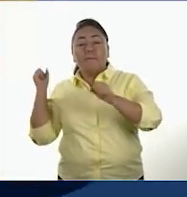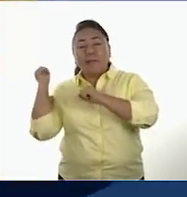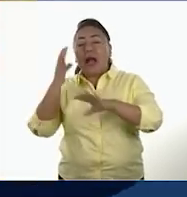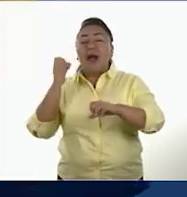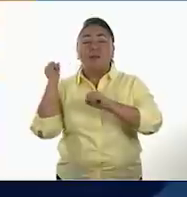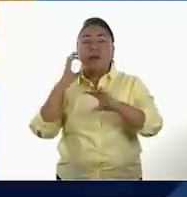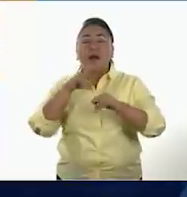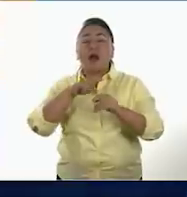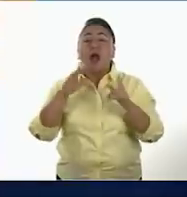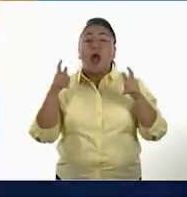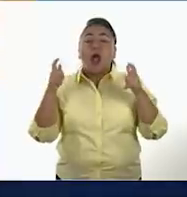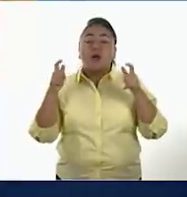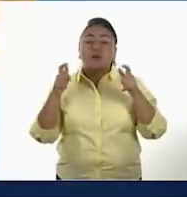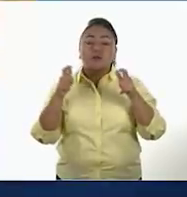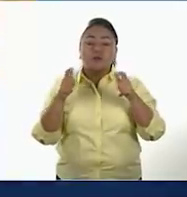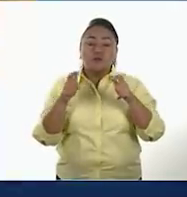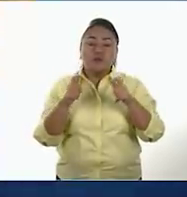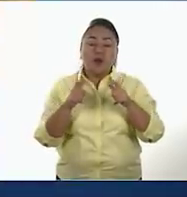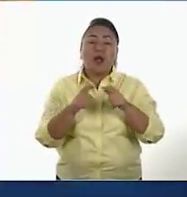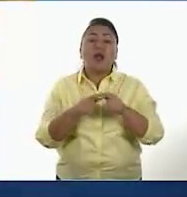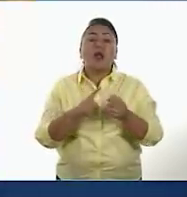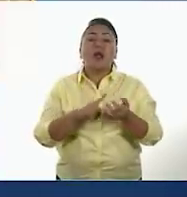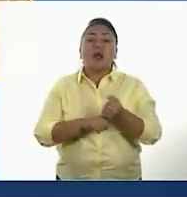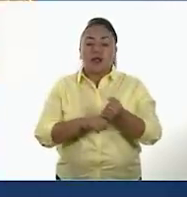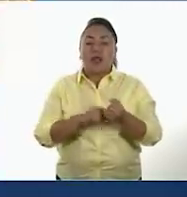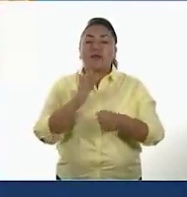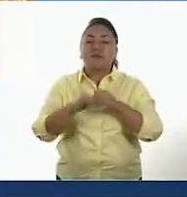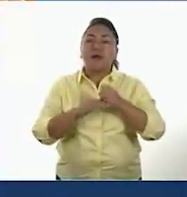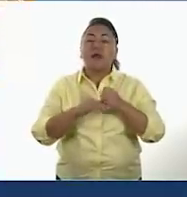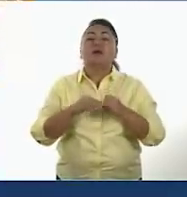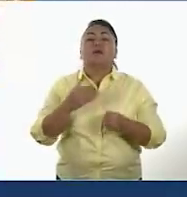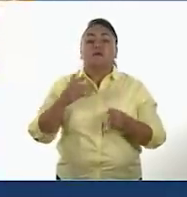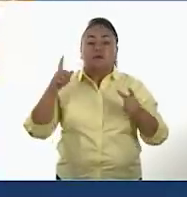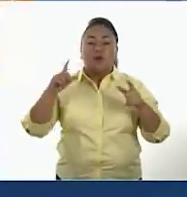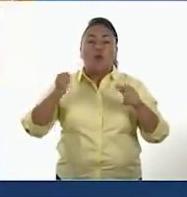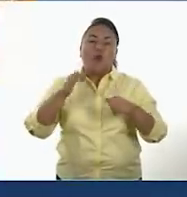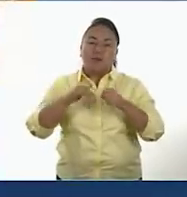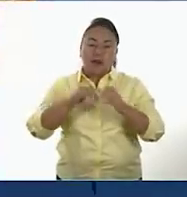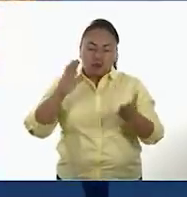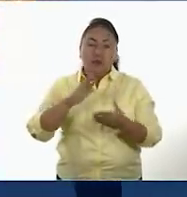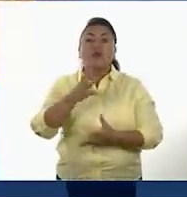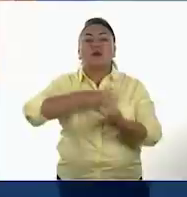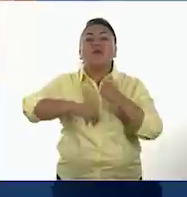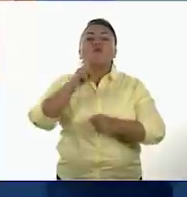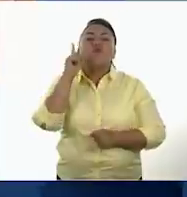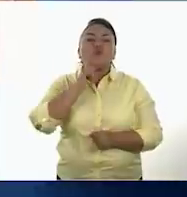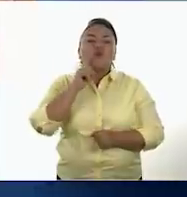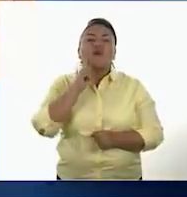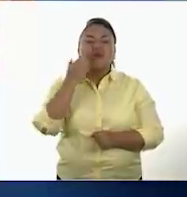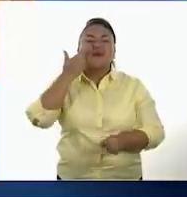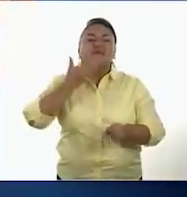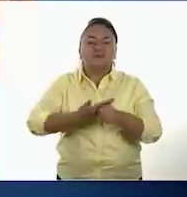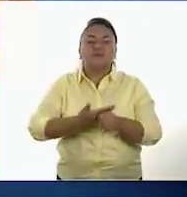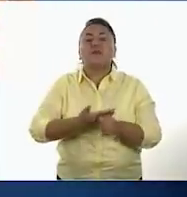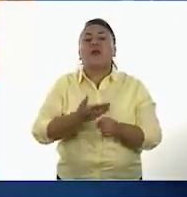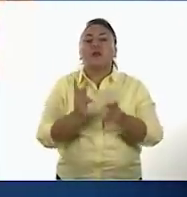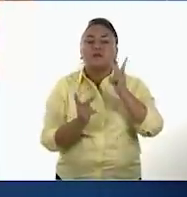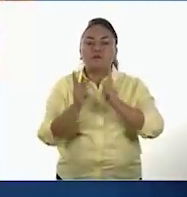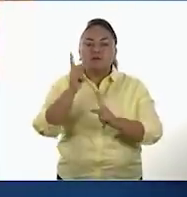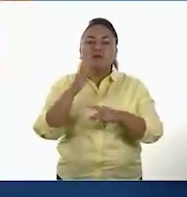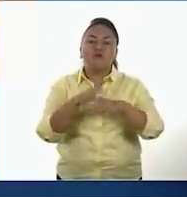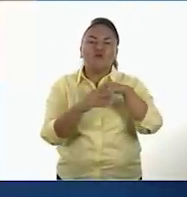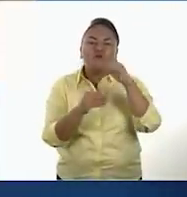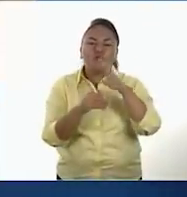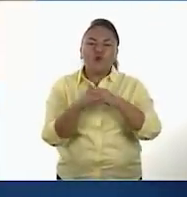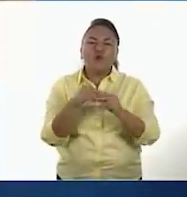cacería de animales medianos y pequeños. En cambio, las mujeres recolectaban hierbas, frutos